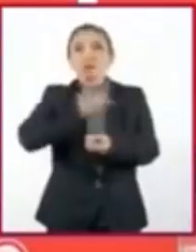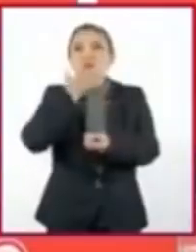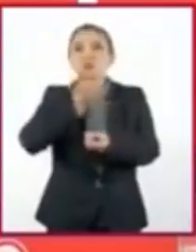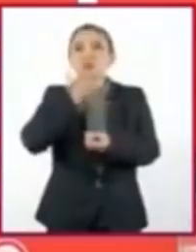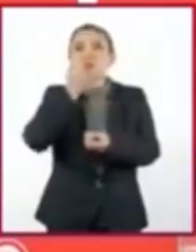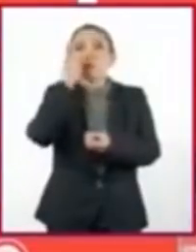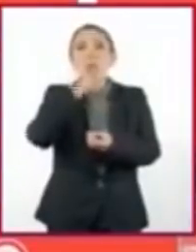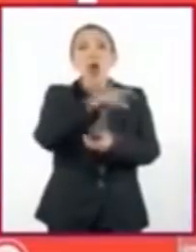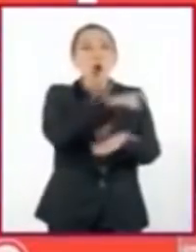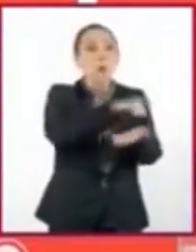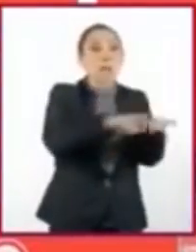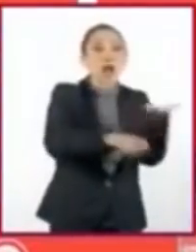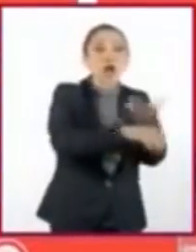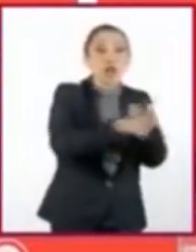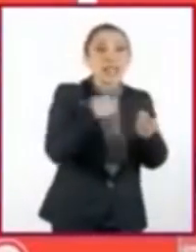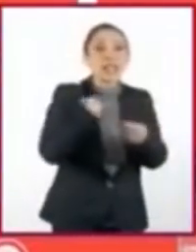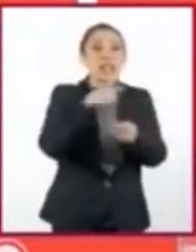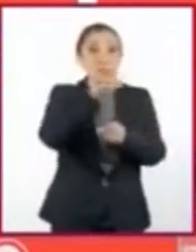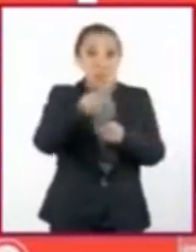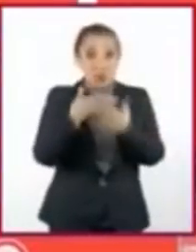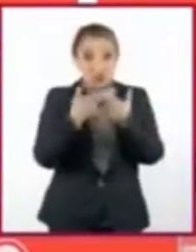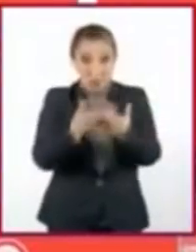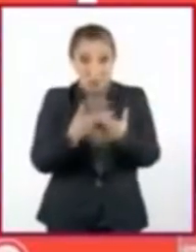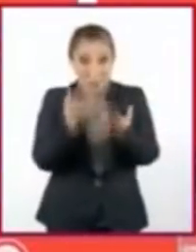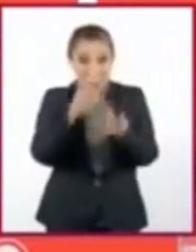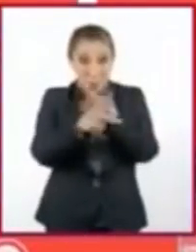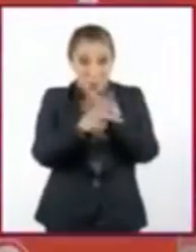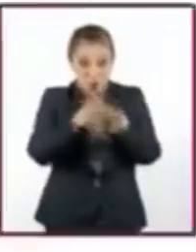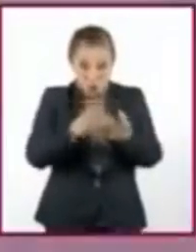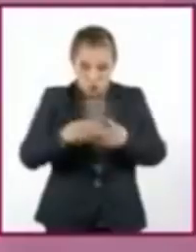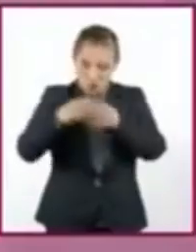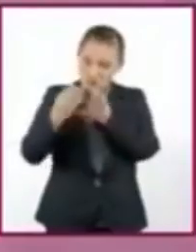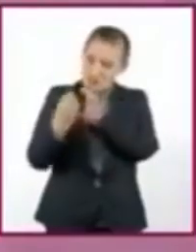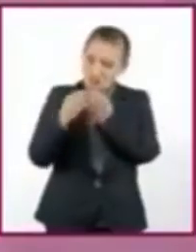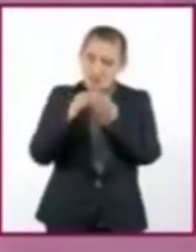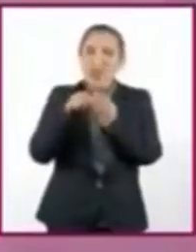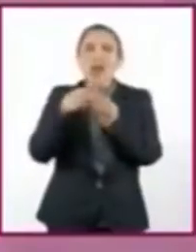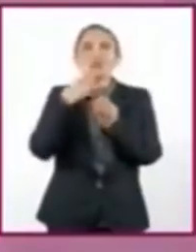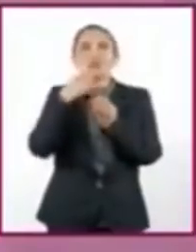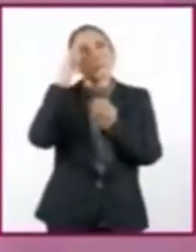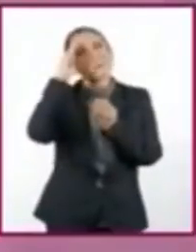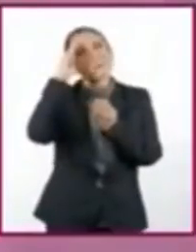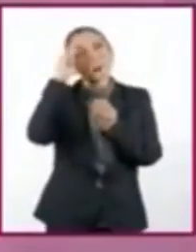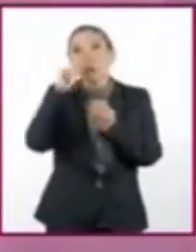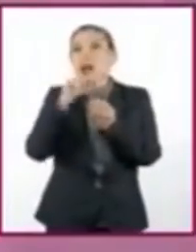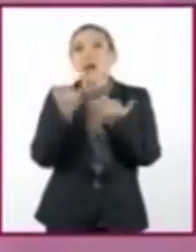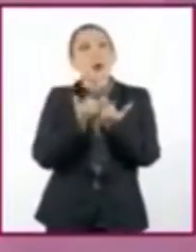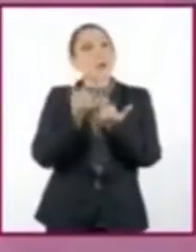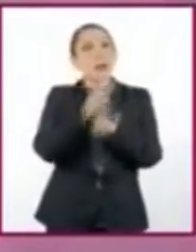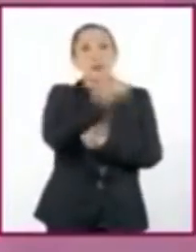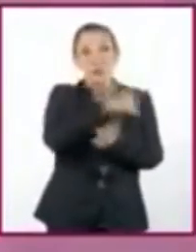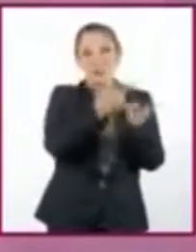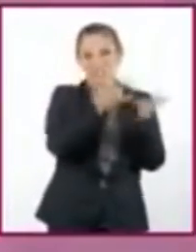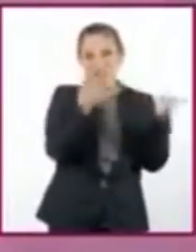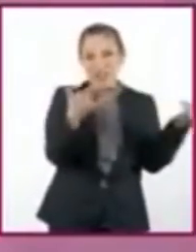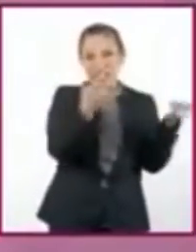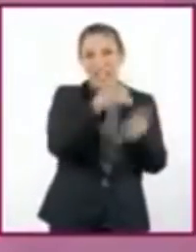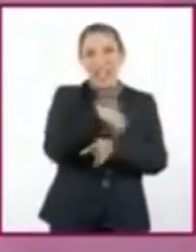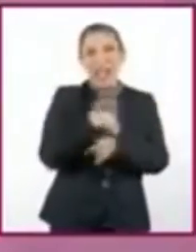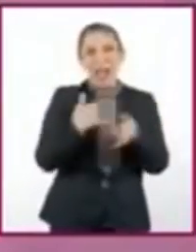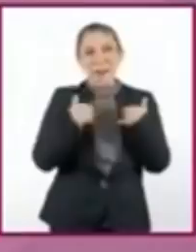consumo y manejo de los residuos que se generan en su casa para que no les pase como al joven Méndez.